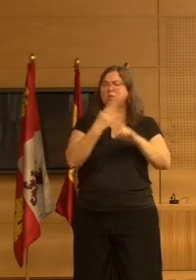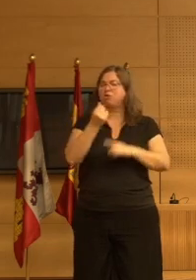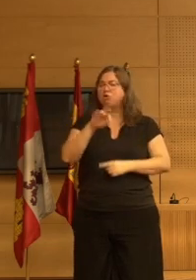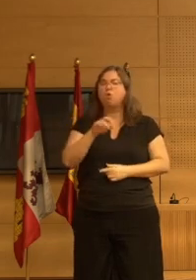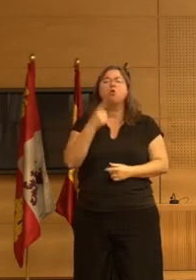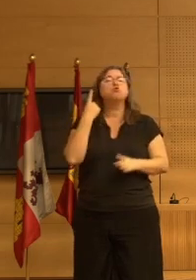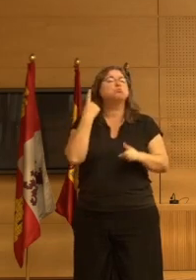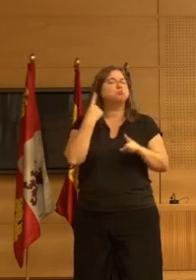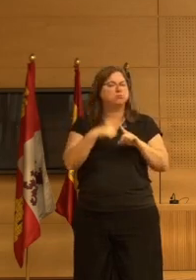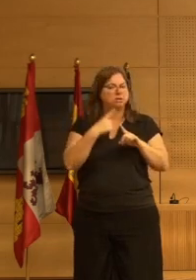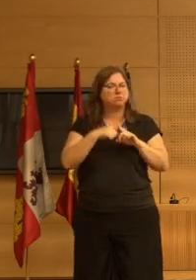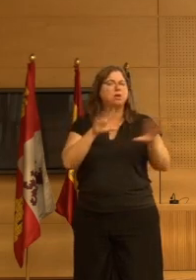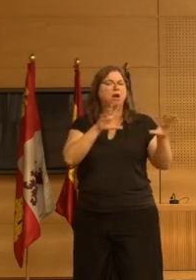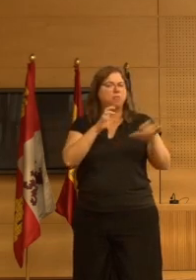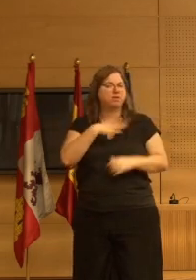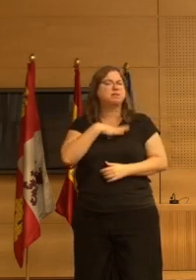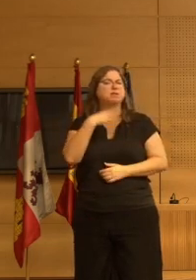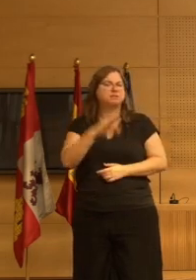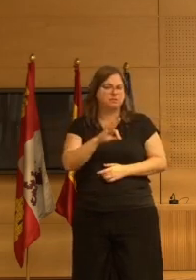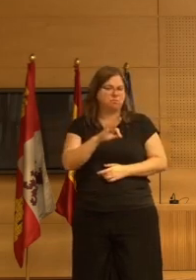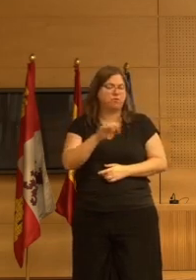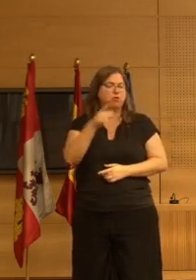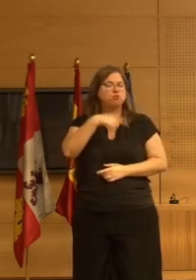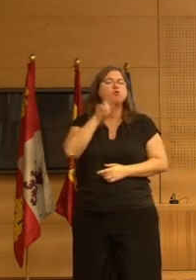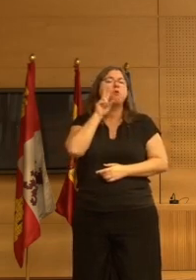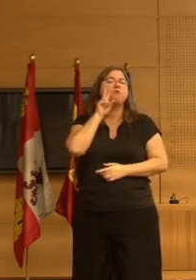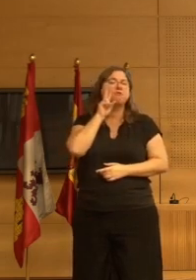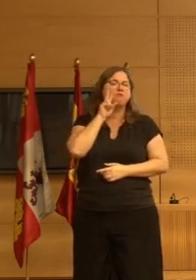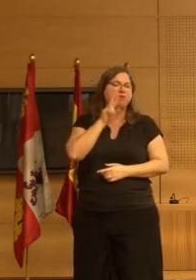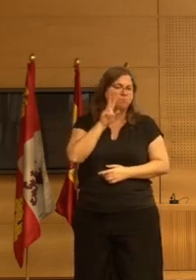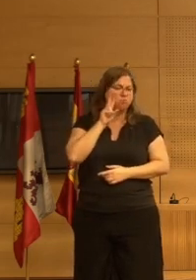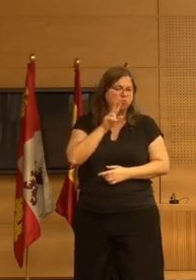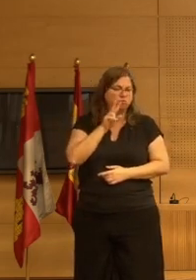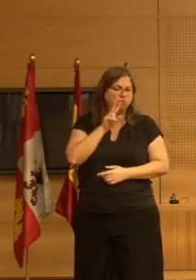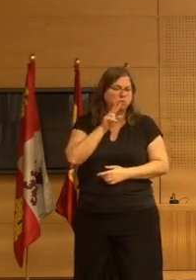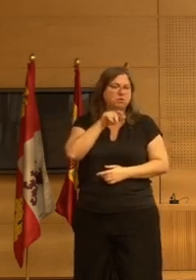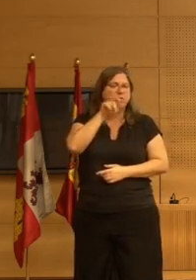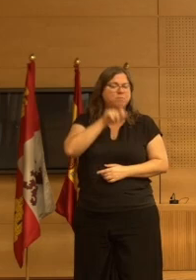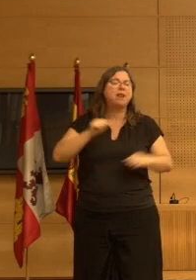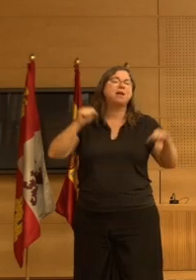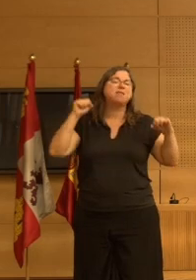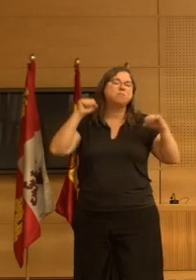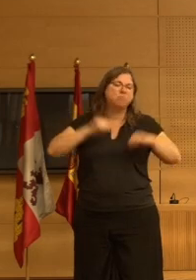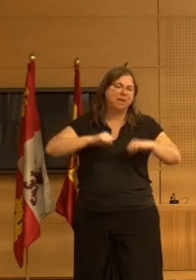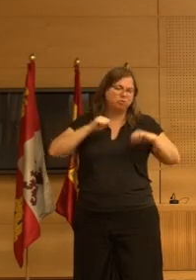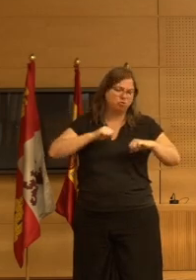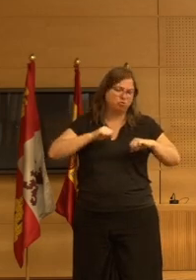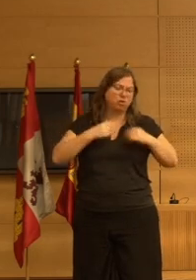cosas que se pueden aprender de lo que estamos viendo nosotros en mayores con demencia